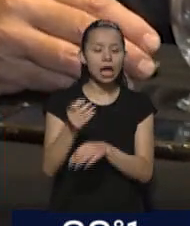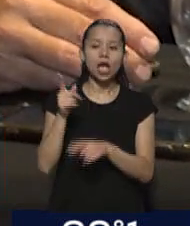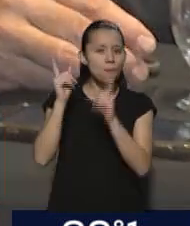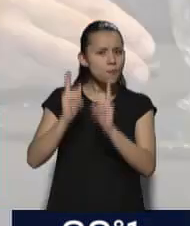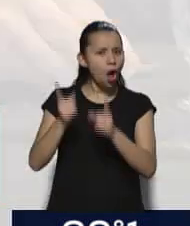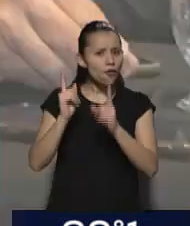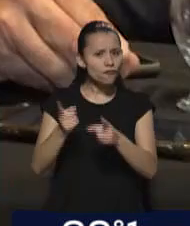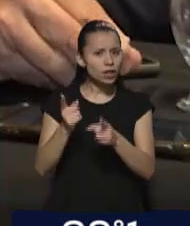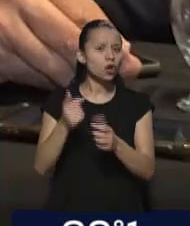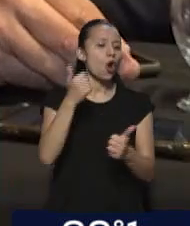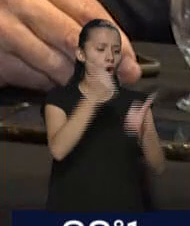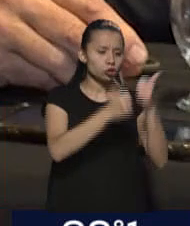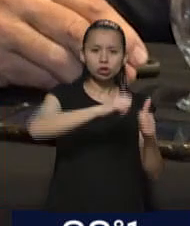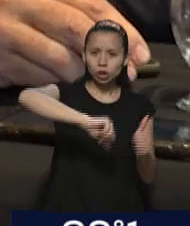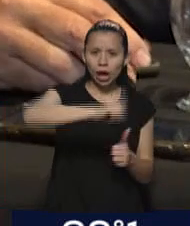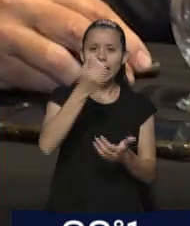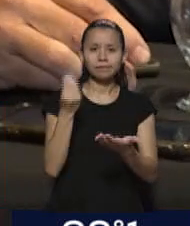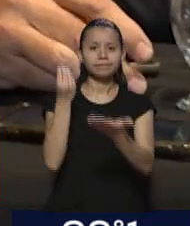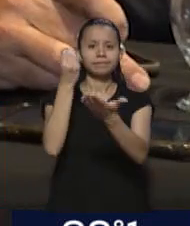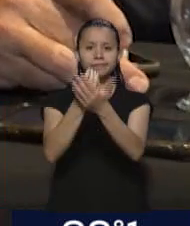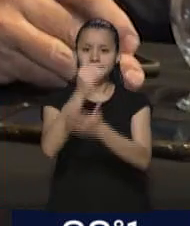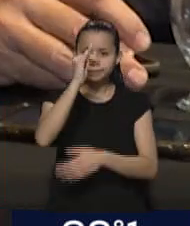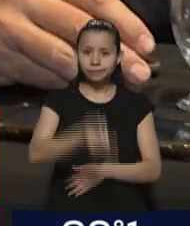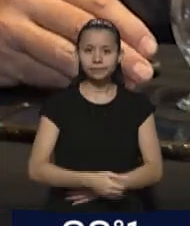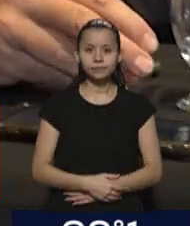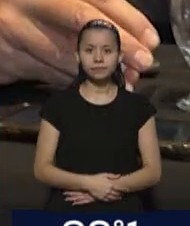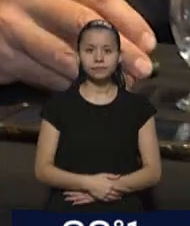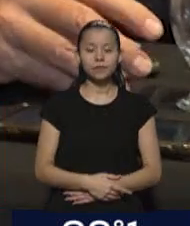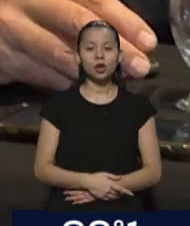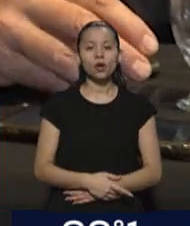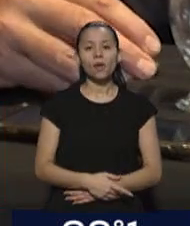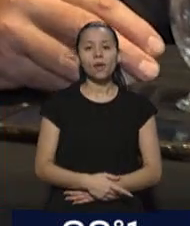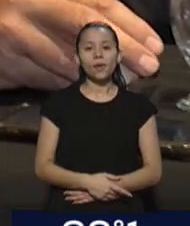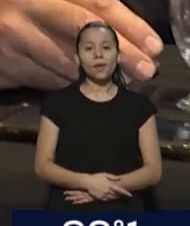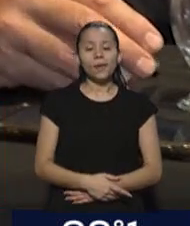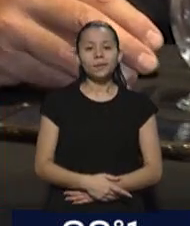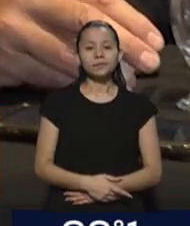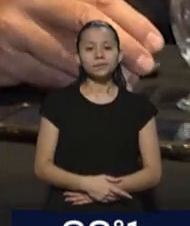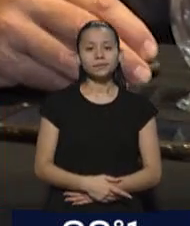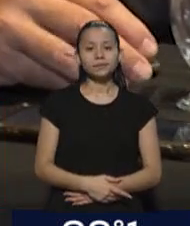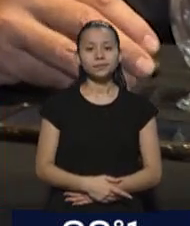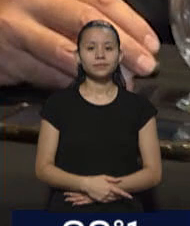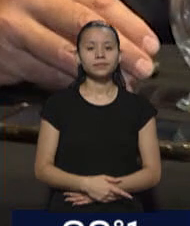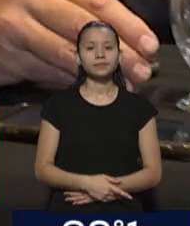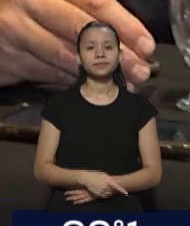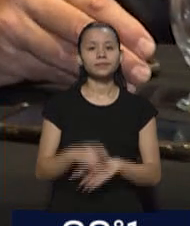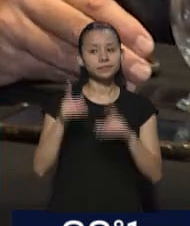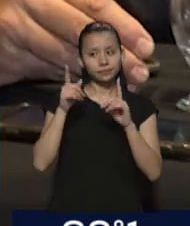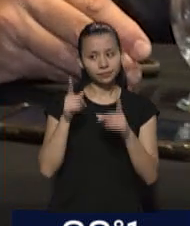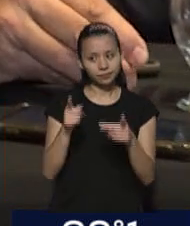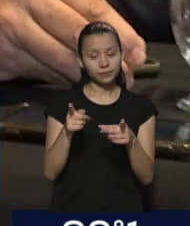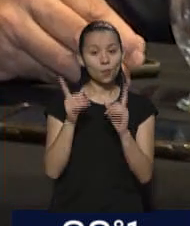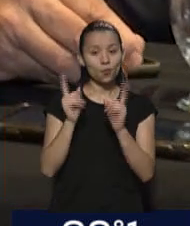genuino docente. Y como si eso no fuera poco, es docente de grado. Fue titulado cuando joven como